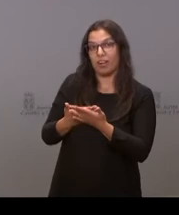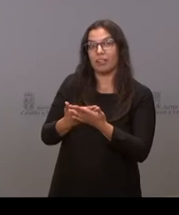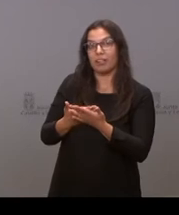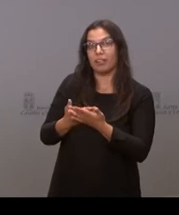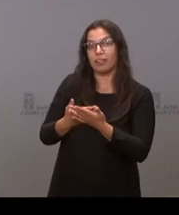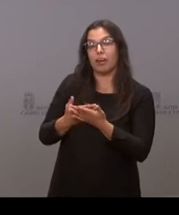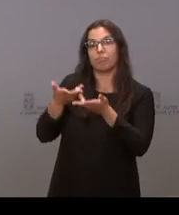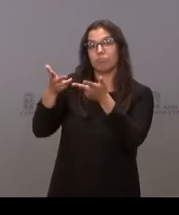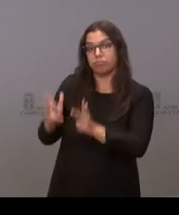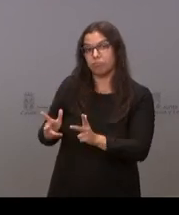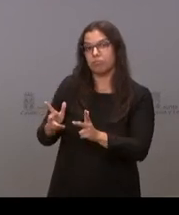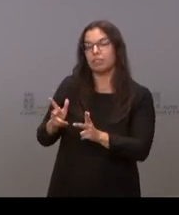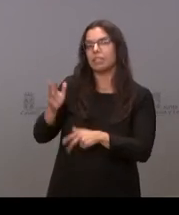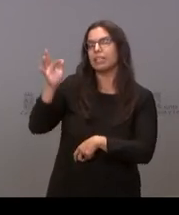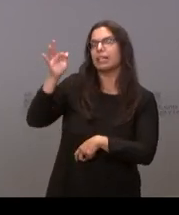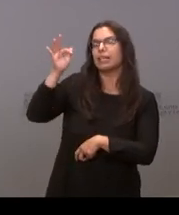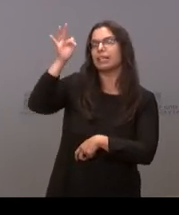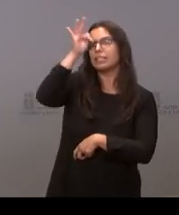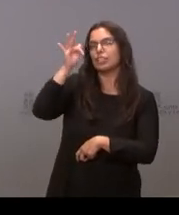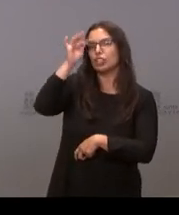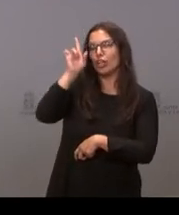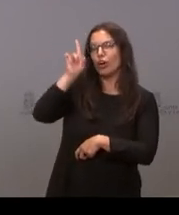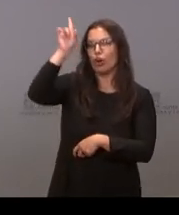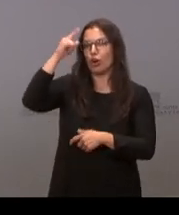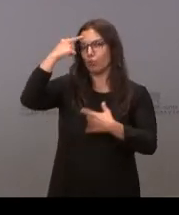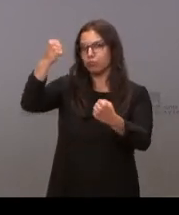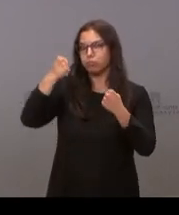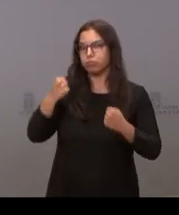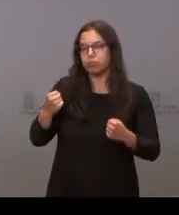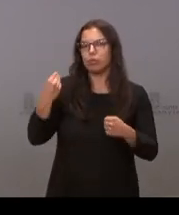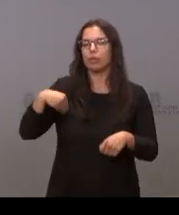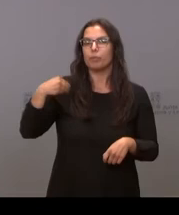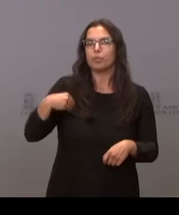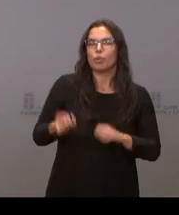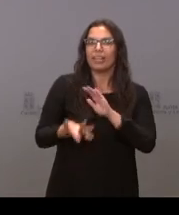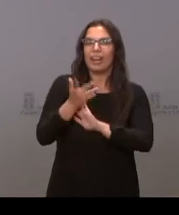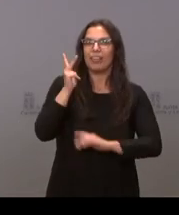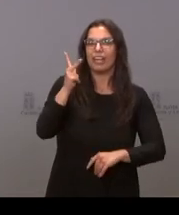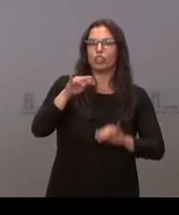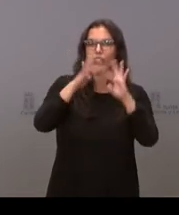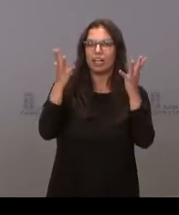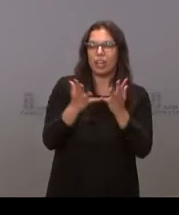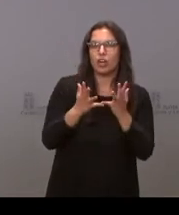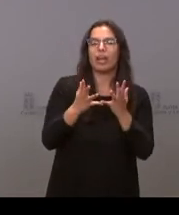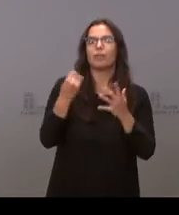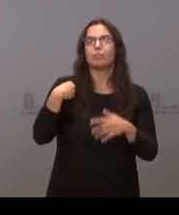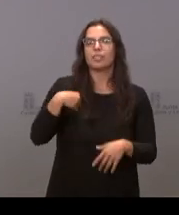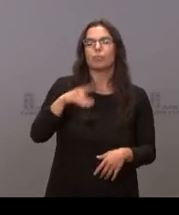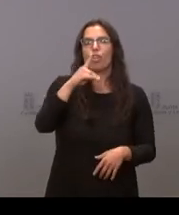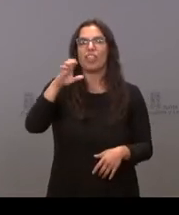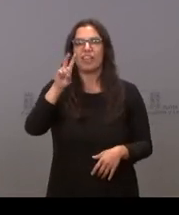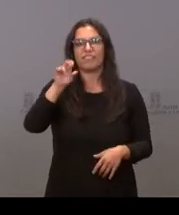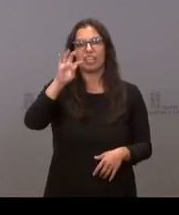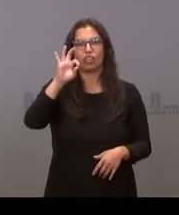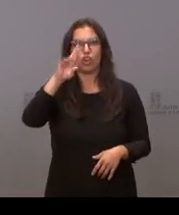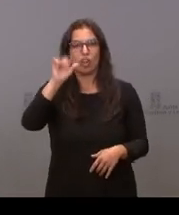entre otros teólogos, Francisco y Vitoria, el fundador del Derecho de Gentes, del Derecho Internacional. También los principios de